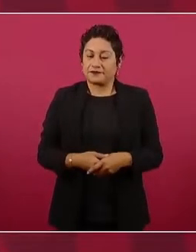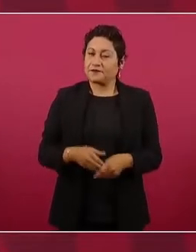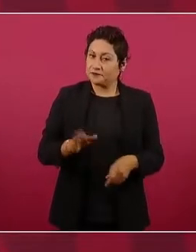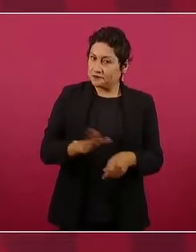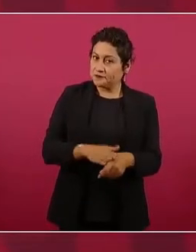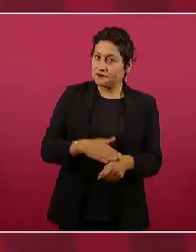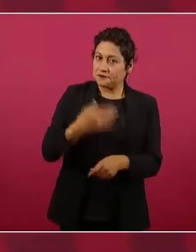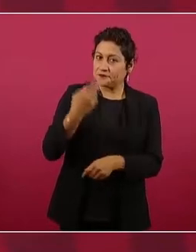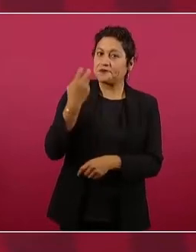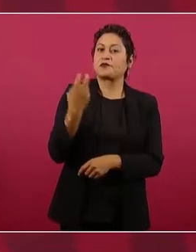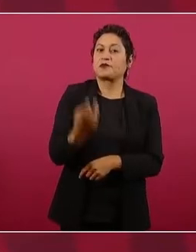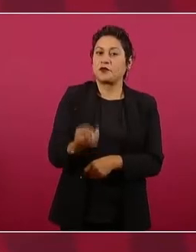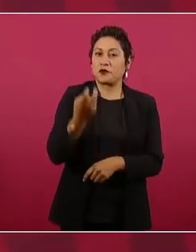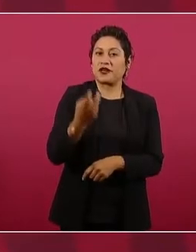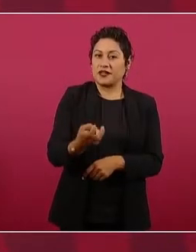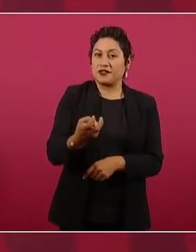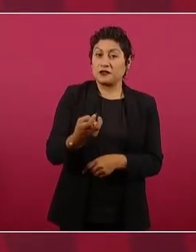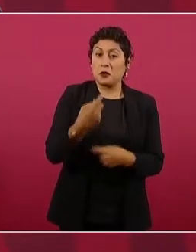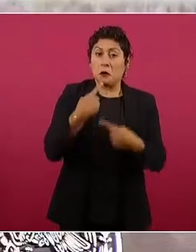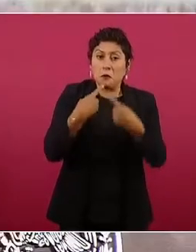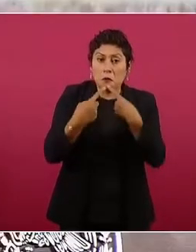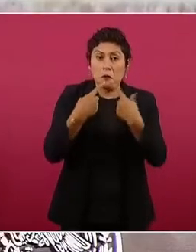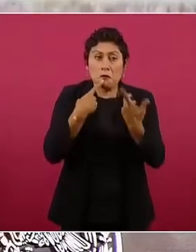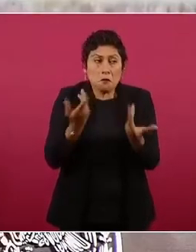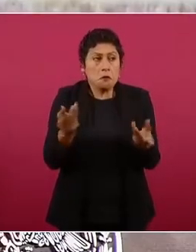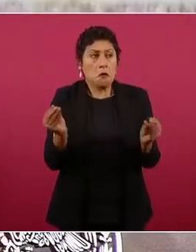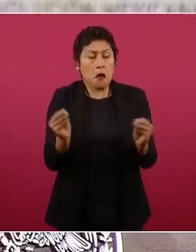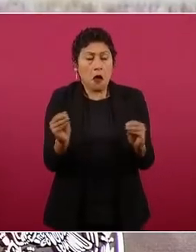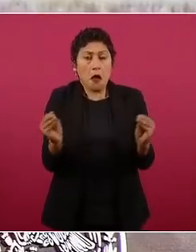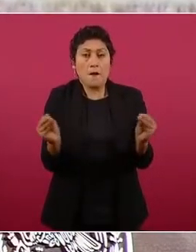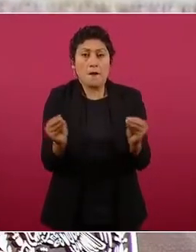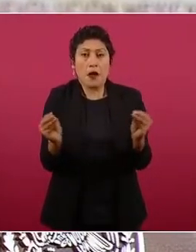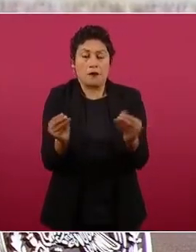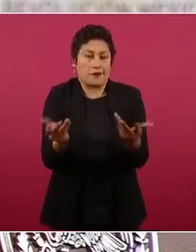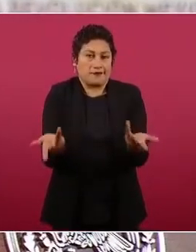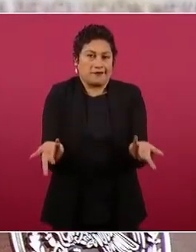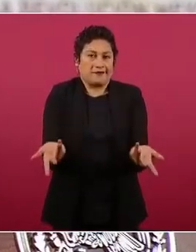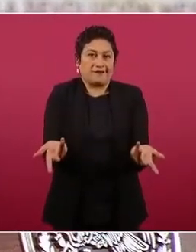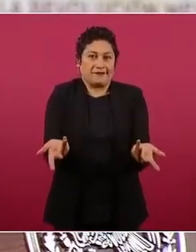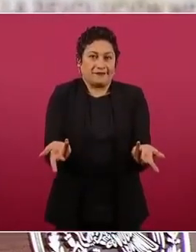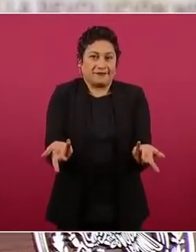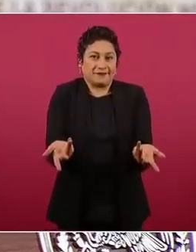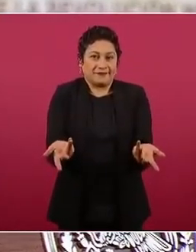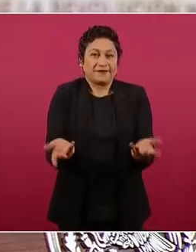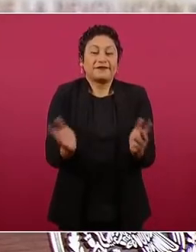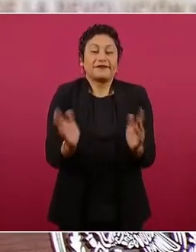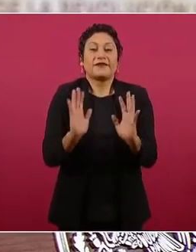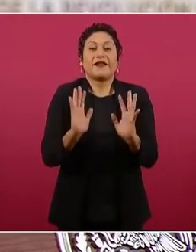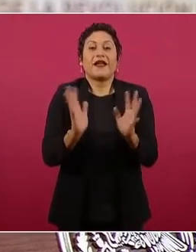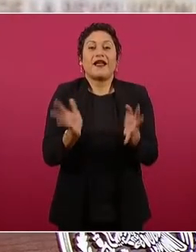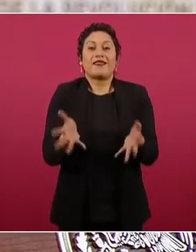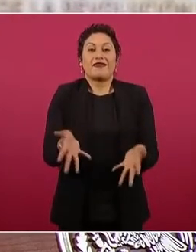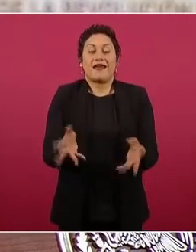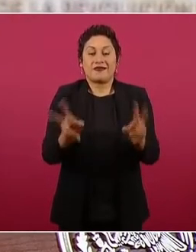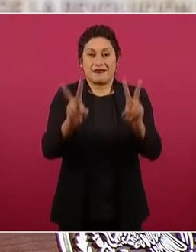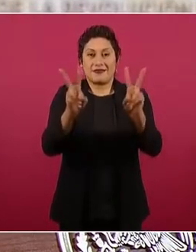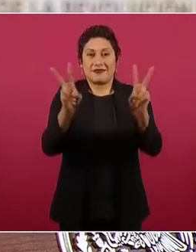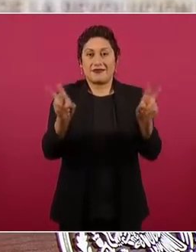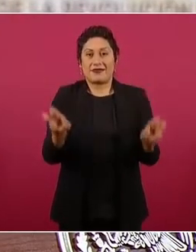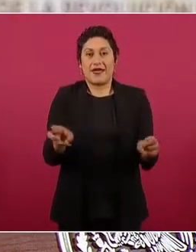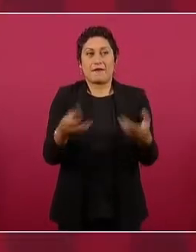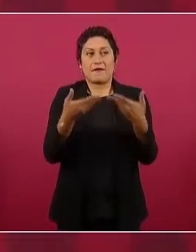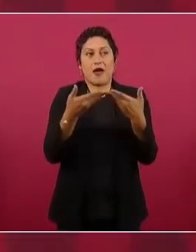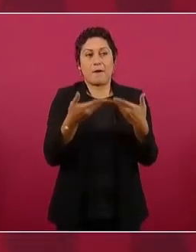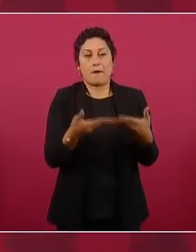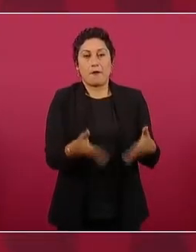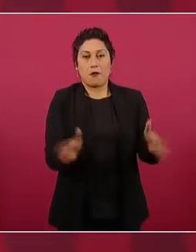ese es el debate, ya lo publicó, se había